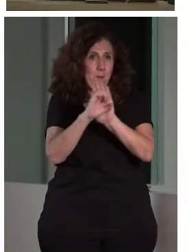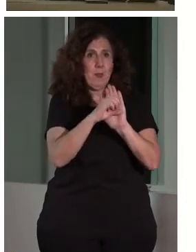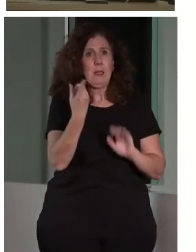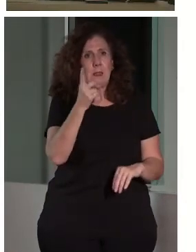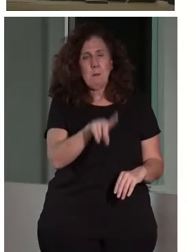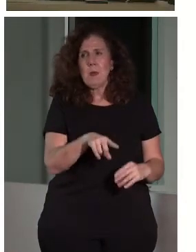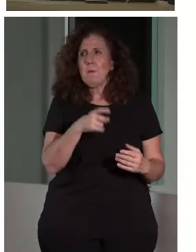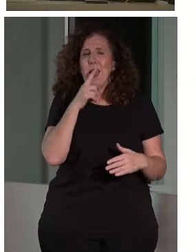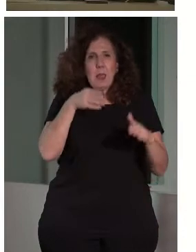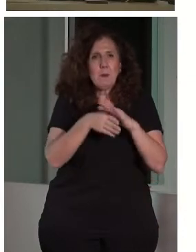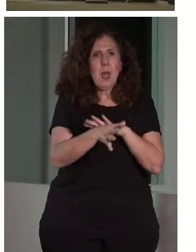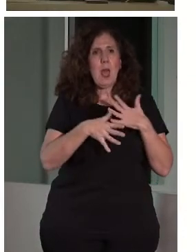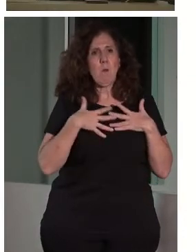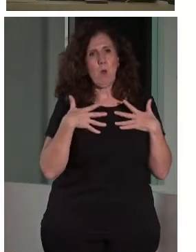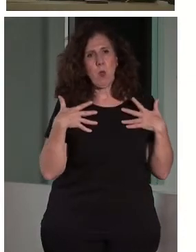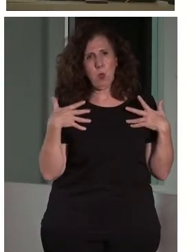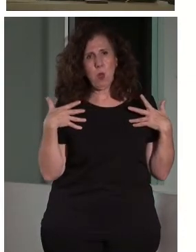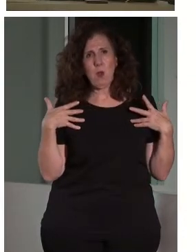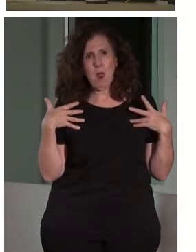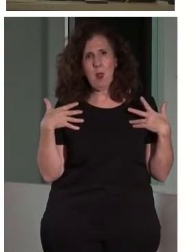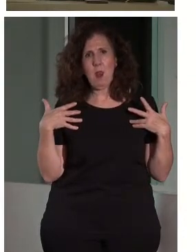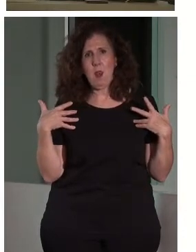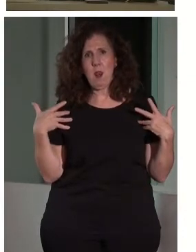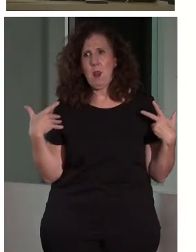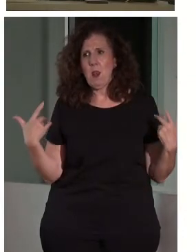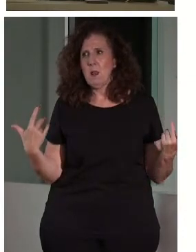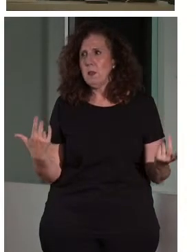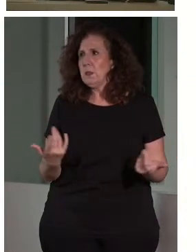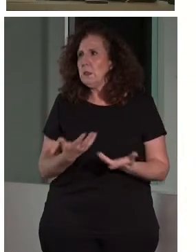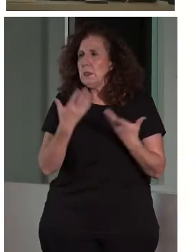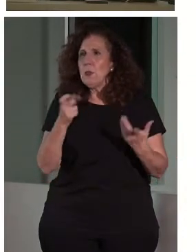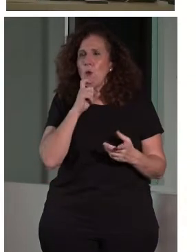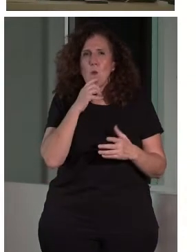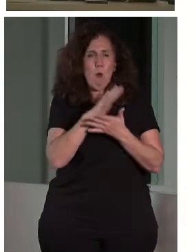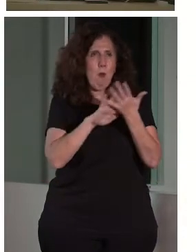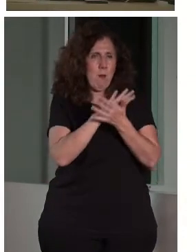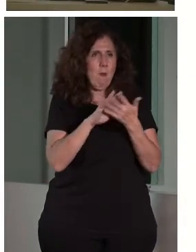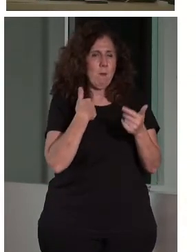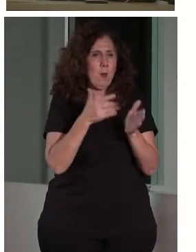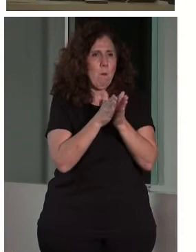ejemplo, emocionales. La discapacidad emocional, que solemos decir, Santi y Mateo, si yo hablamos mucho de esto.